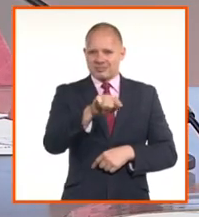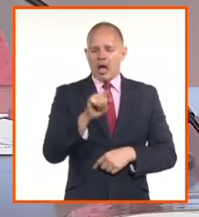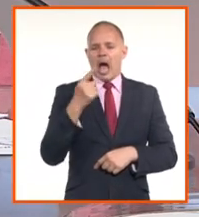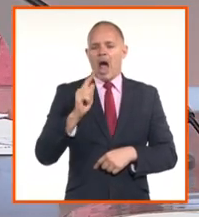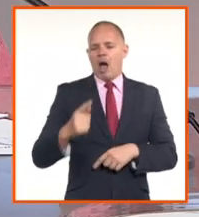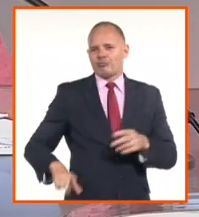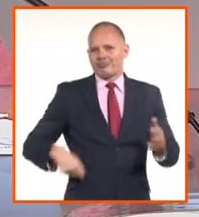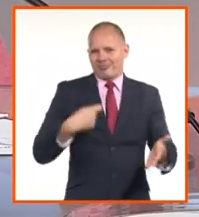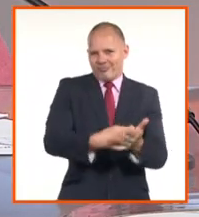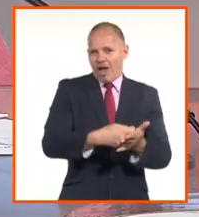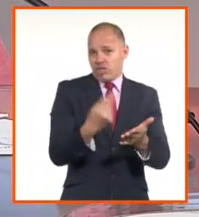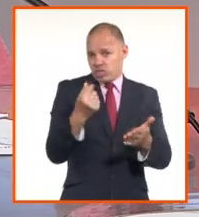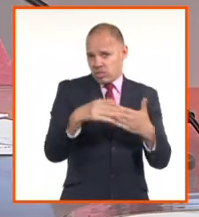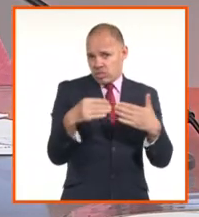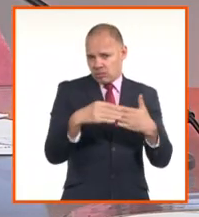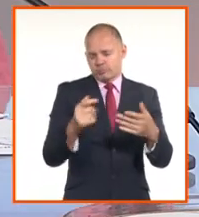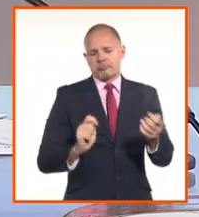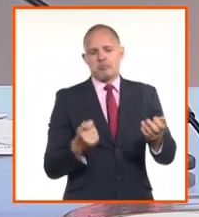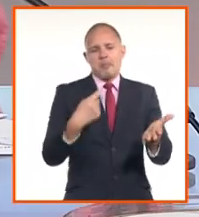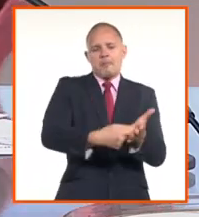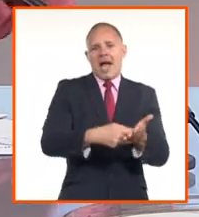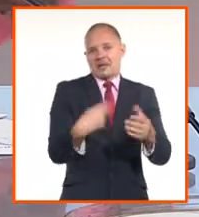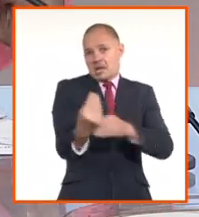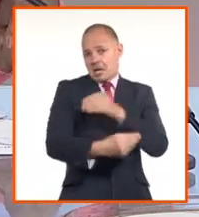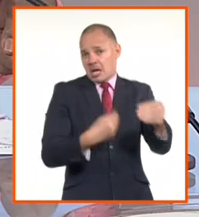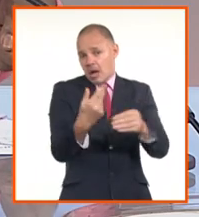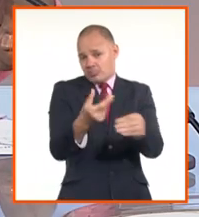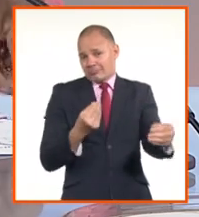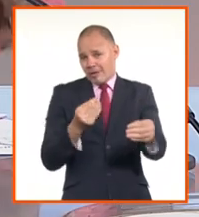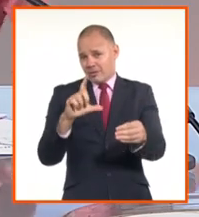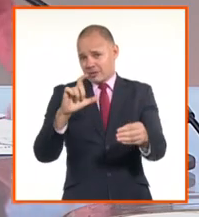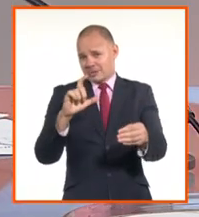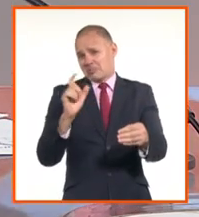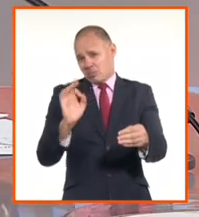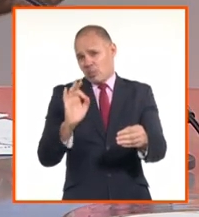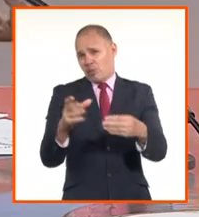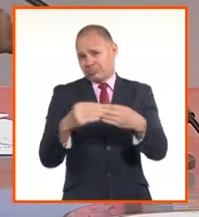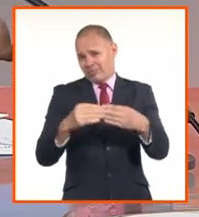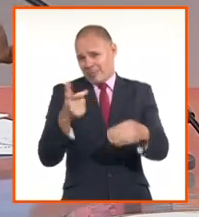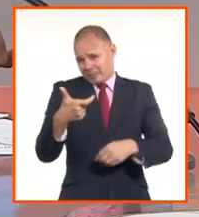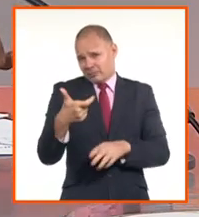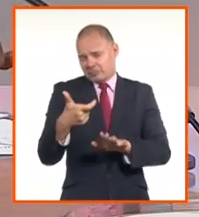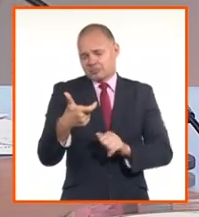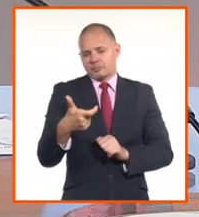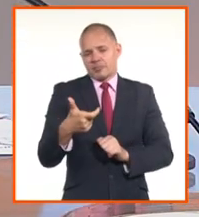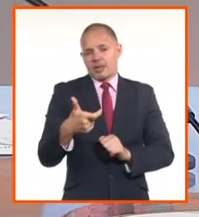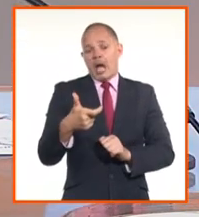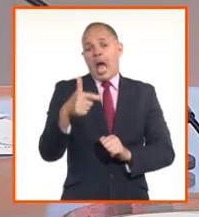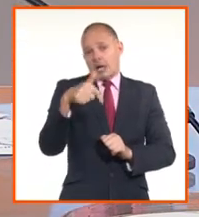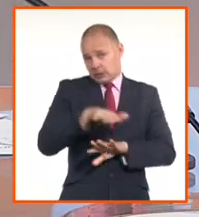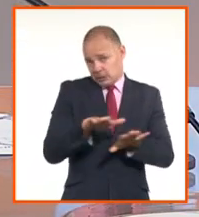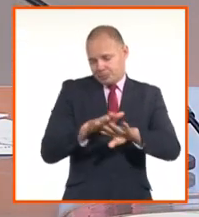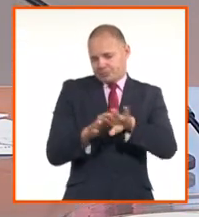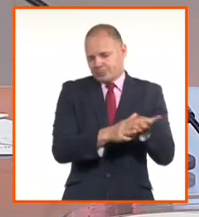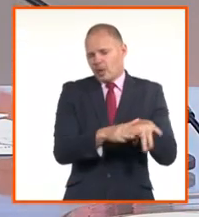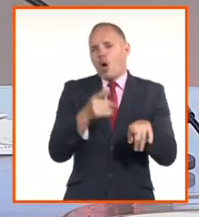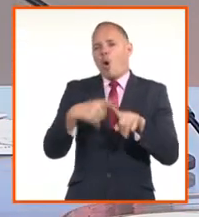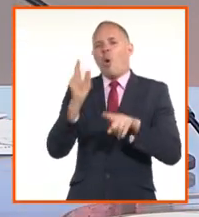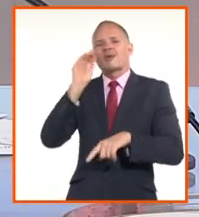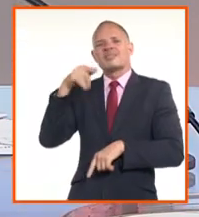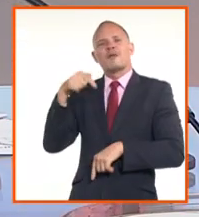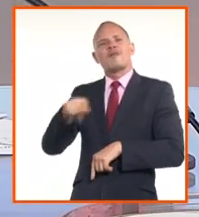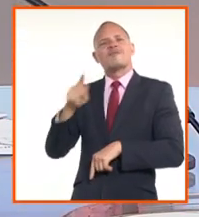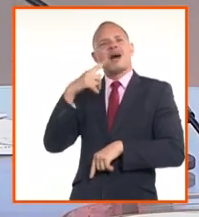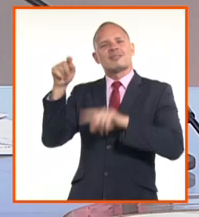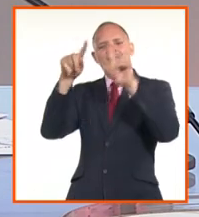hoy los cajeros automáticos, usted puede con su tarjeta que le dispensen pesos cubanos, pero hoy a un tipo de